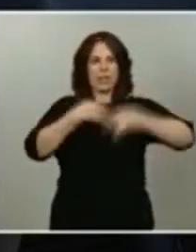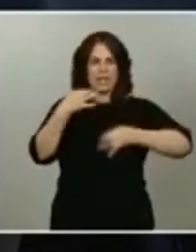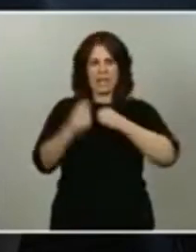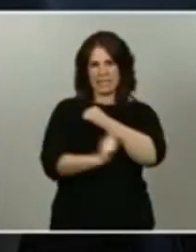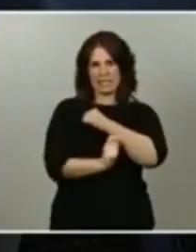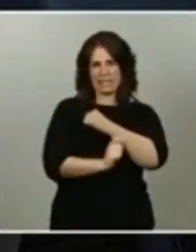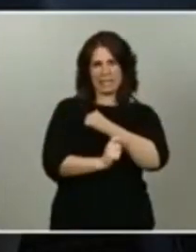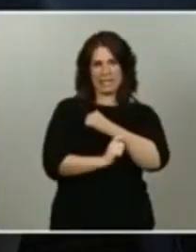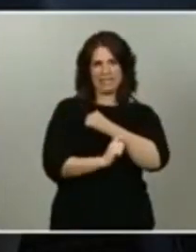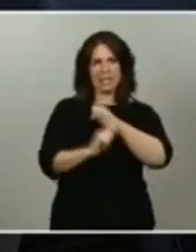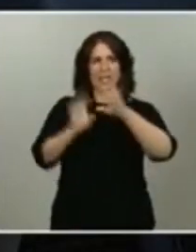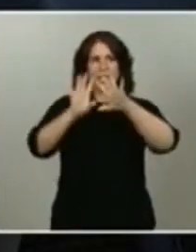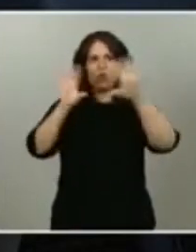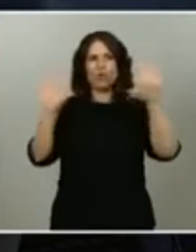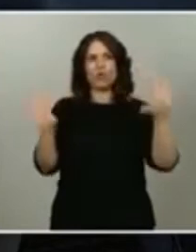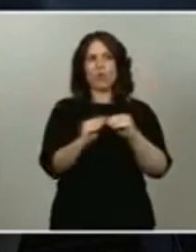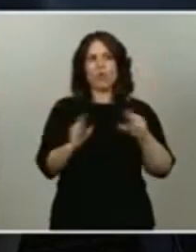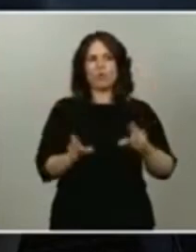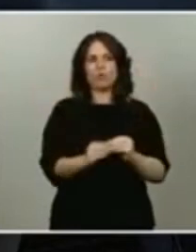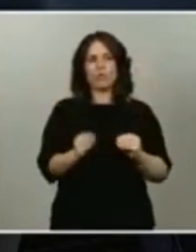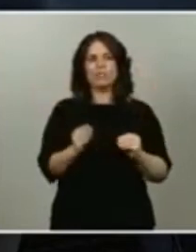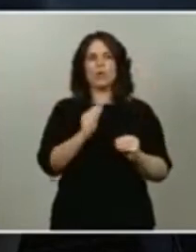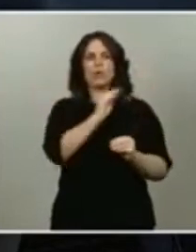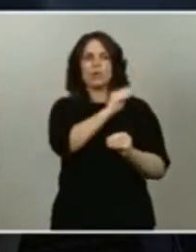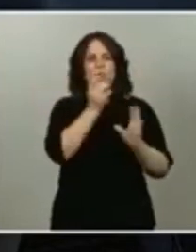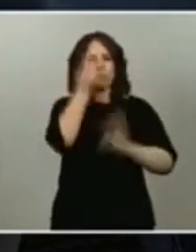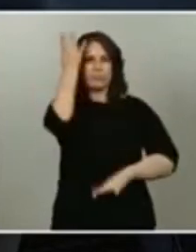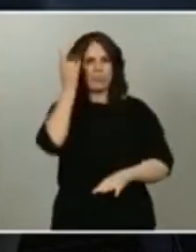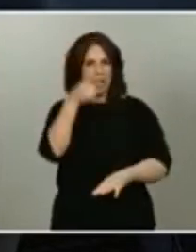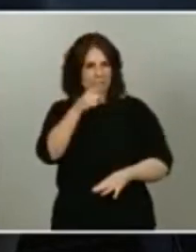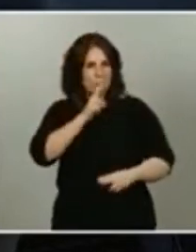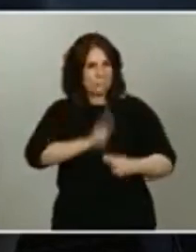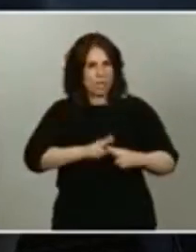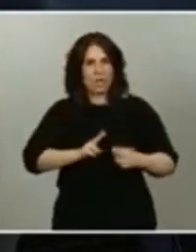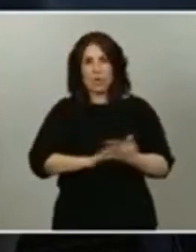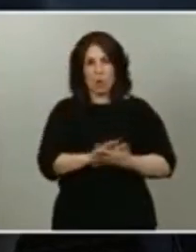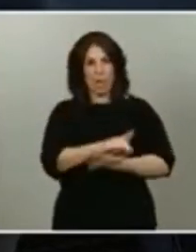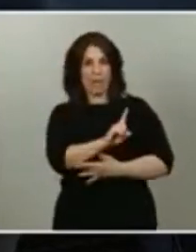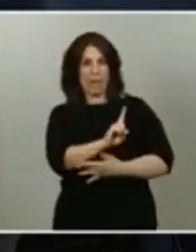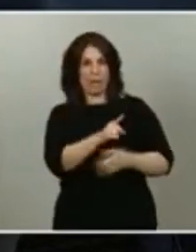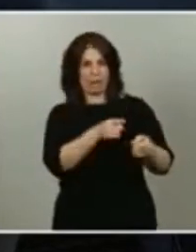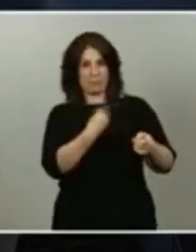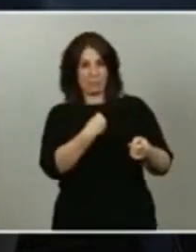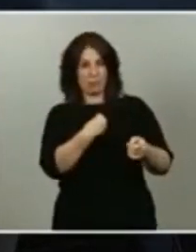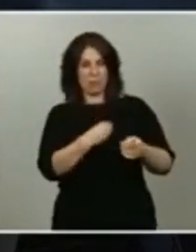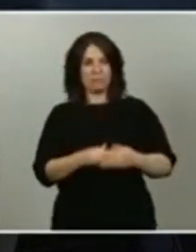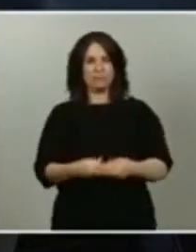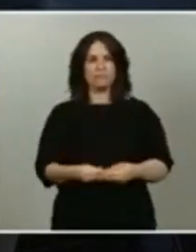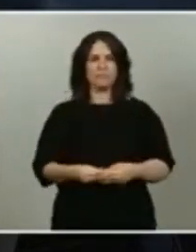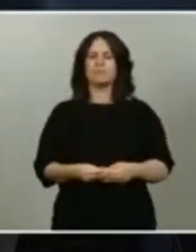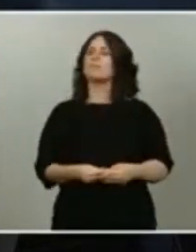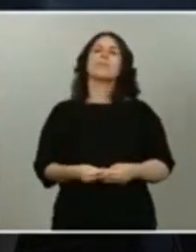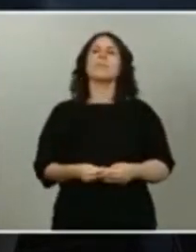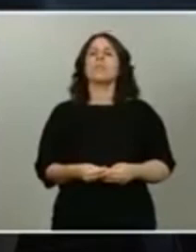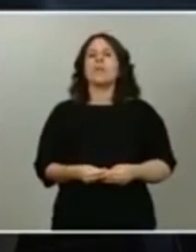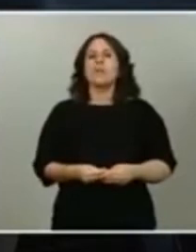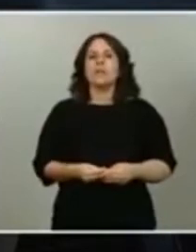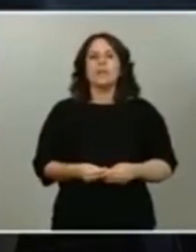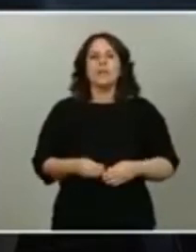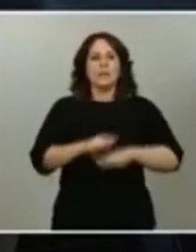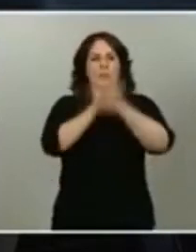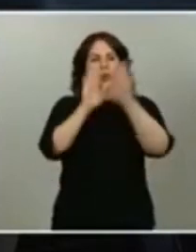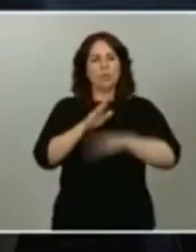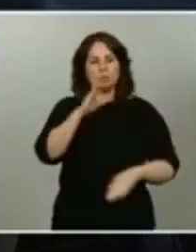aventuradas eso no es es no hablar de casos judiciales y por último una pregunta hoy se ha conocido la nueva